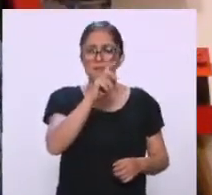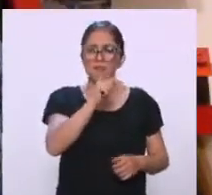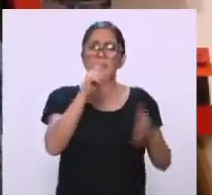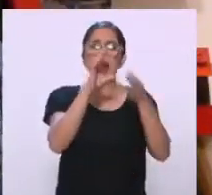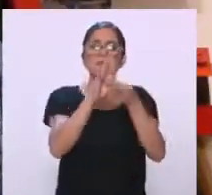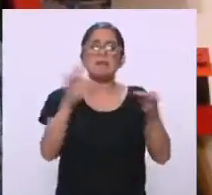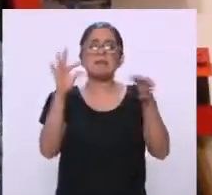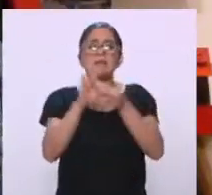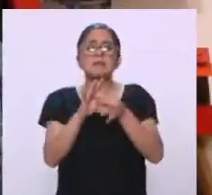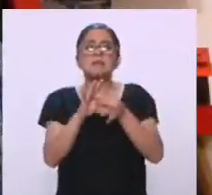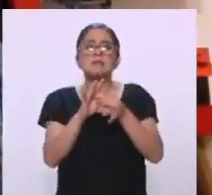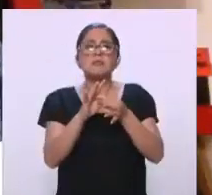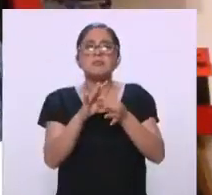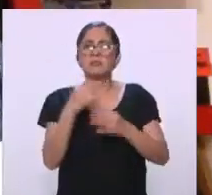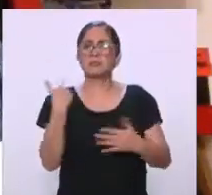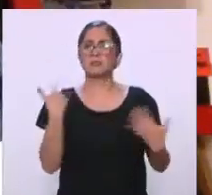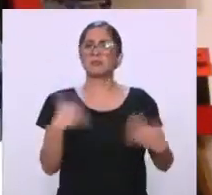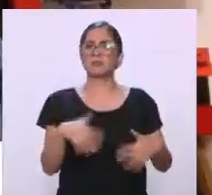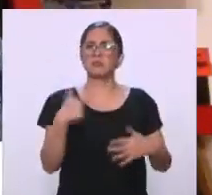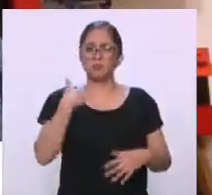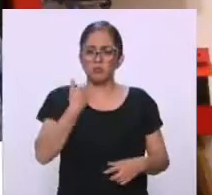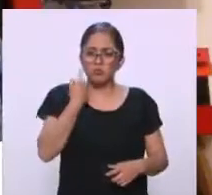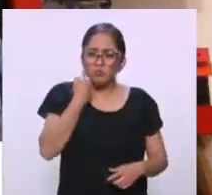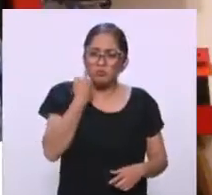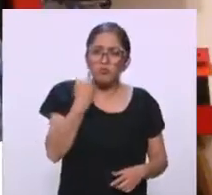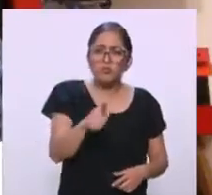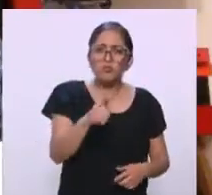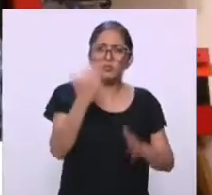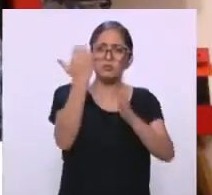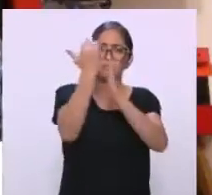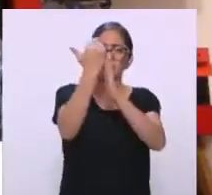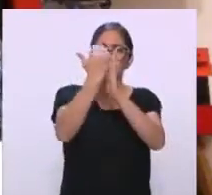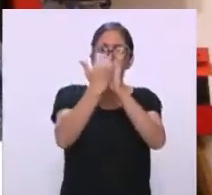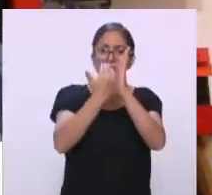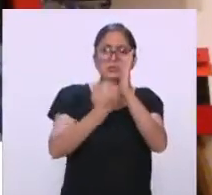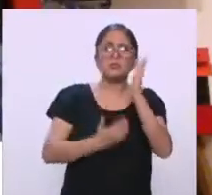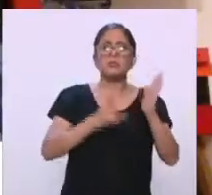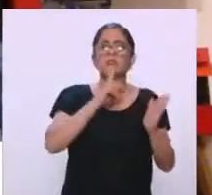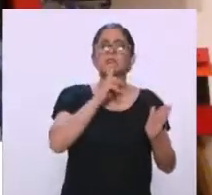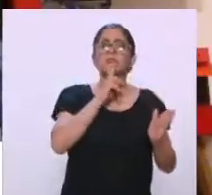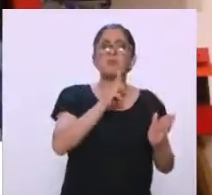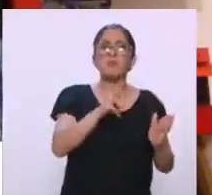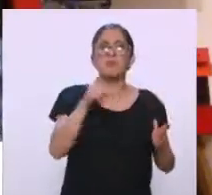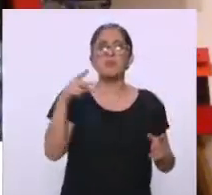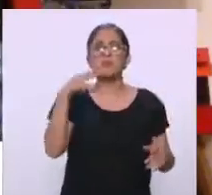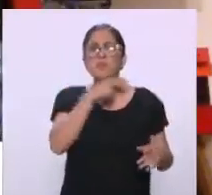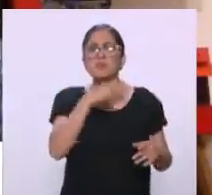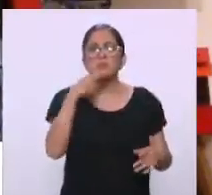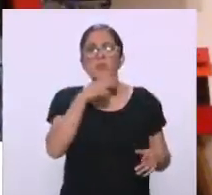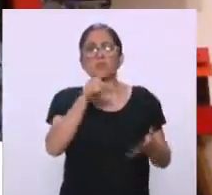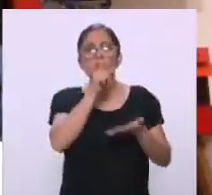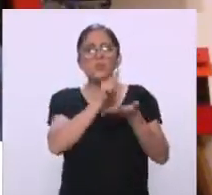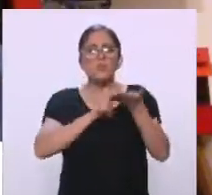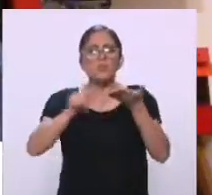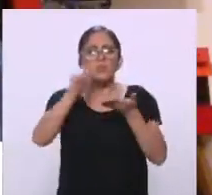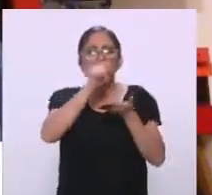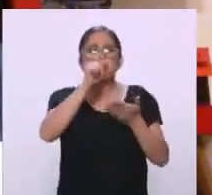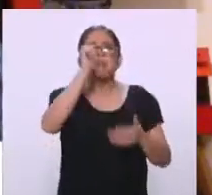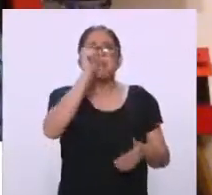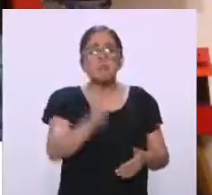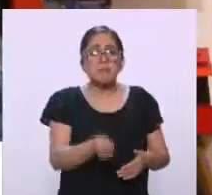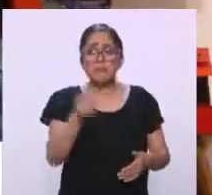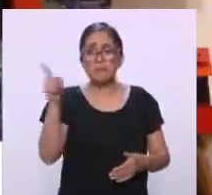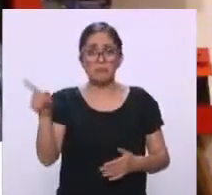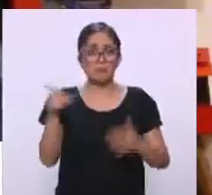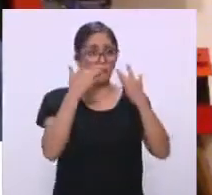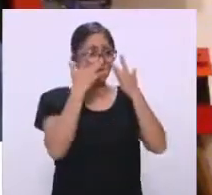una, una cantidad de, de respuestas automáticas en Twitter, donde pedía la renuncia, no